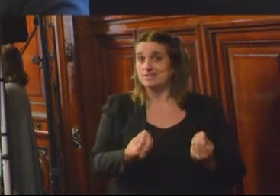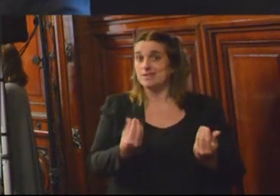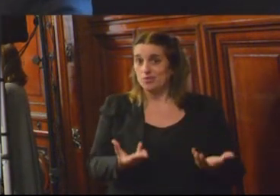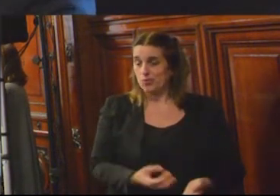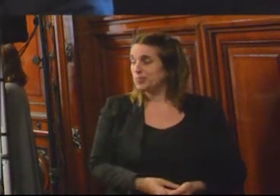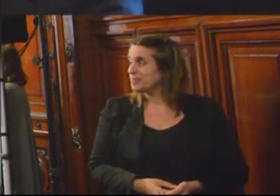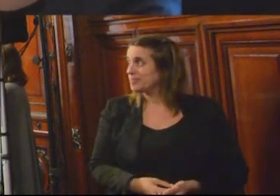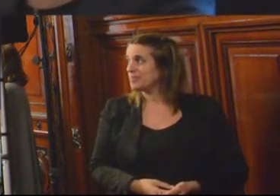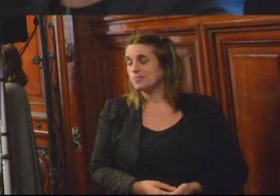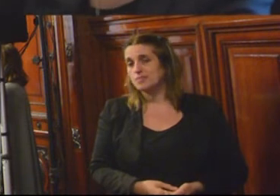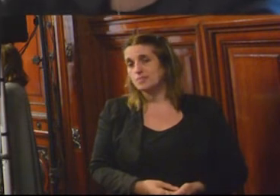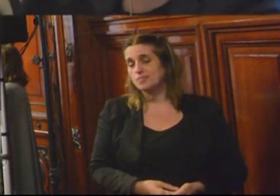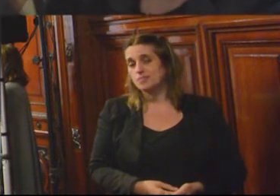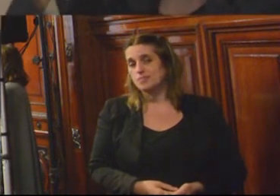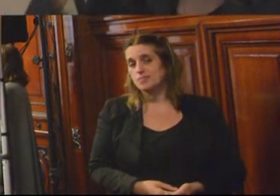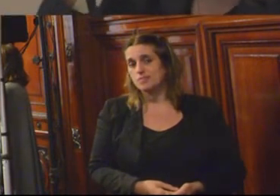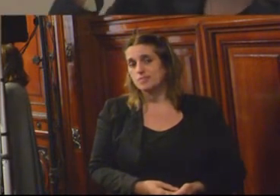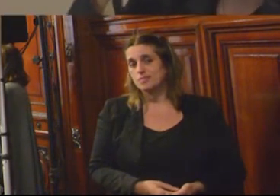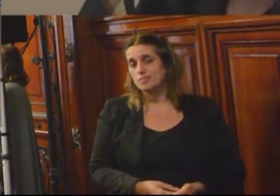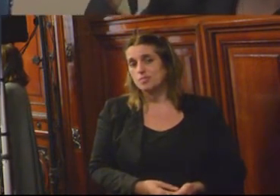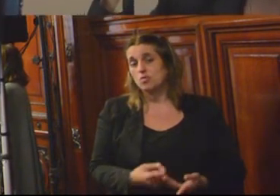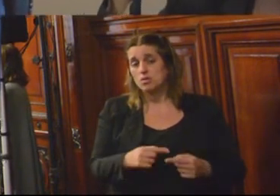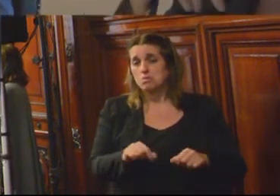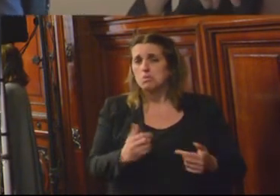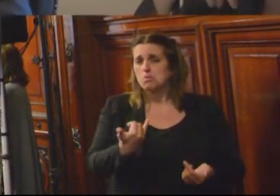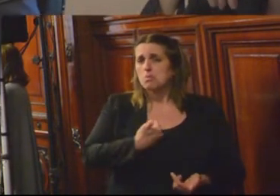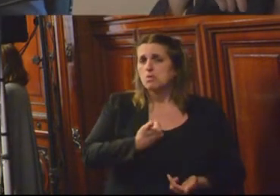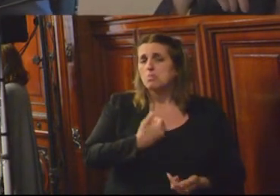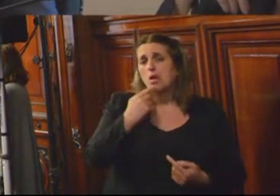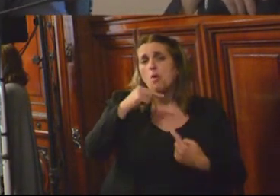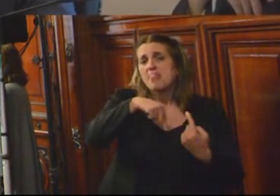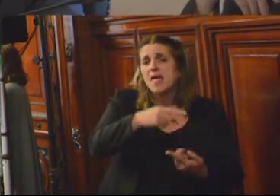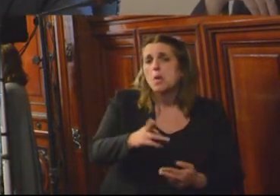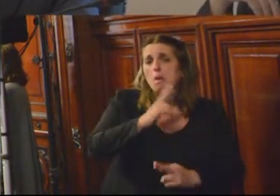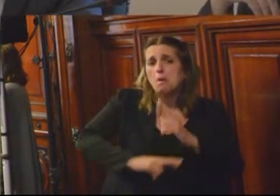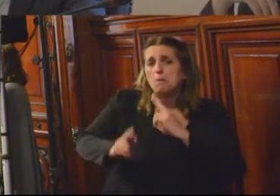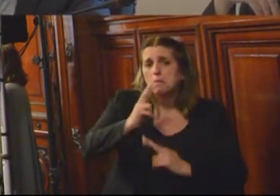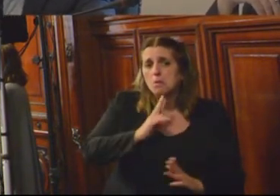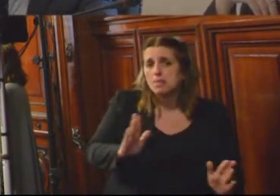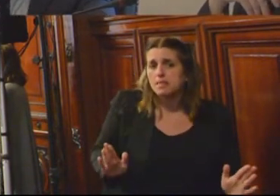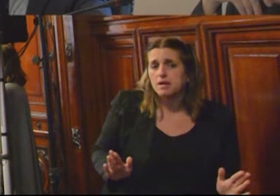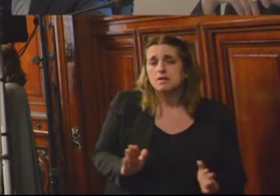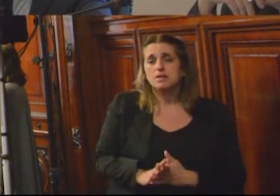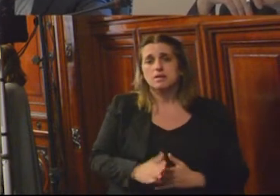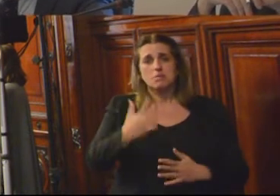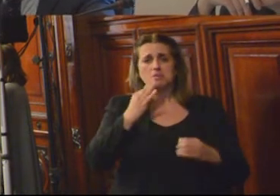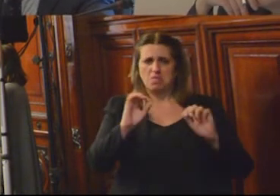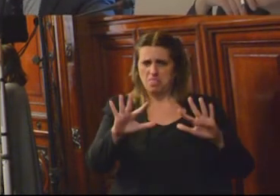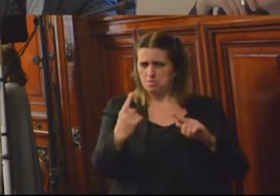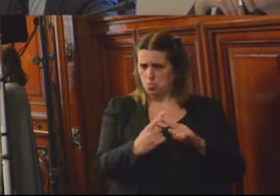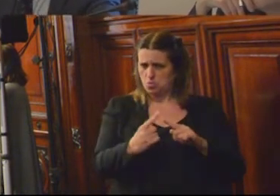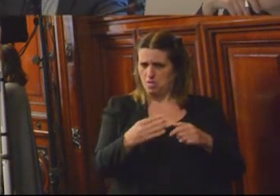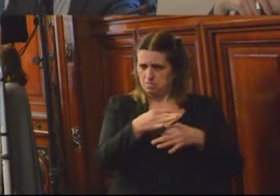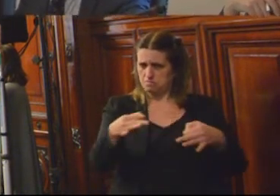Bien, creo que podríamos escuchar comentarios, respuestas de ustedes. Creo que por diez minutos estará bien.